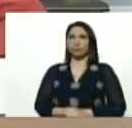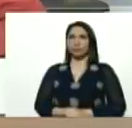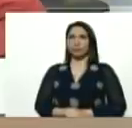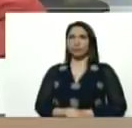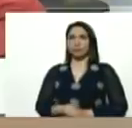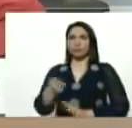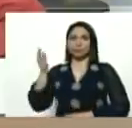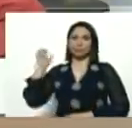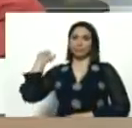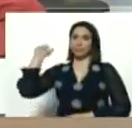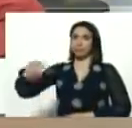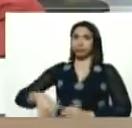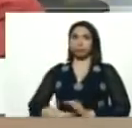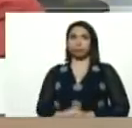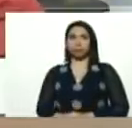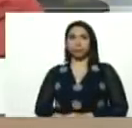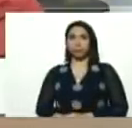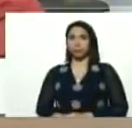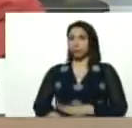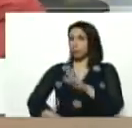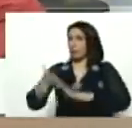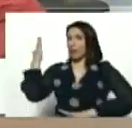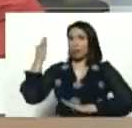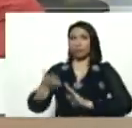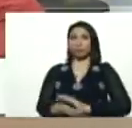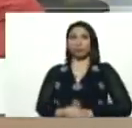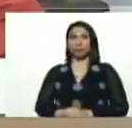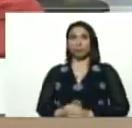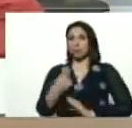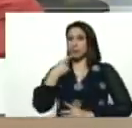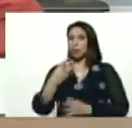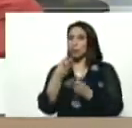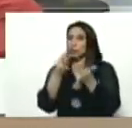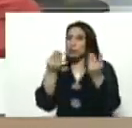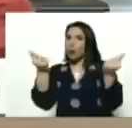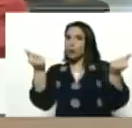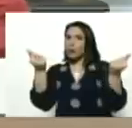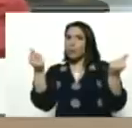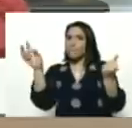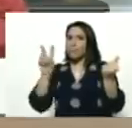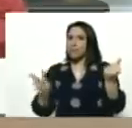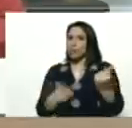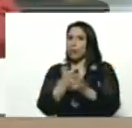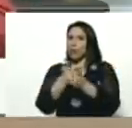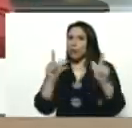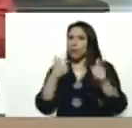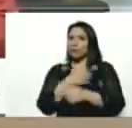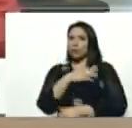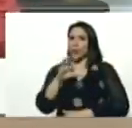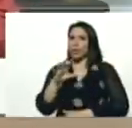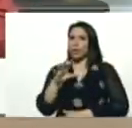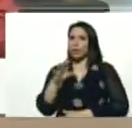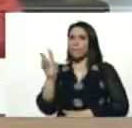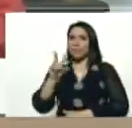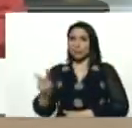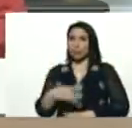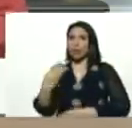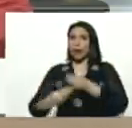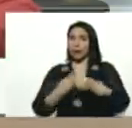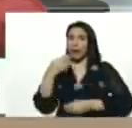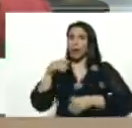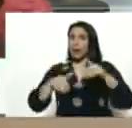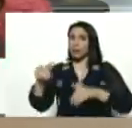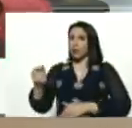al carrizo, para decirlo suavemente, Venezuela es libre y soberana, Venezuela dará sus elecciones,